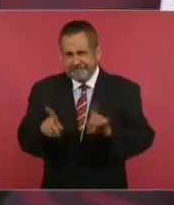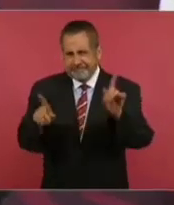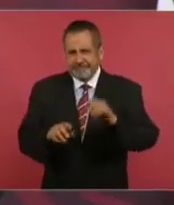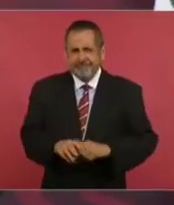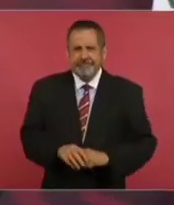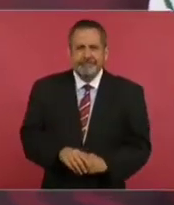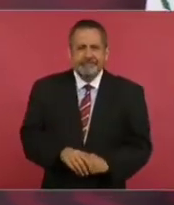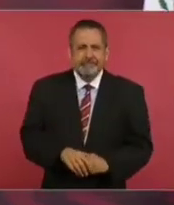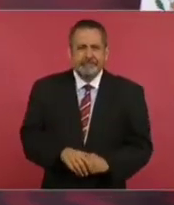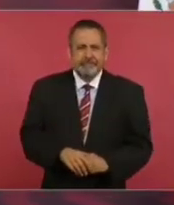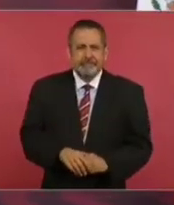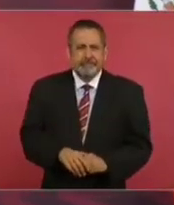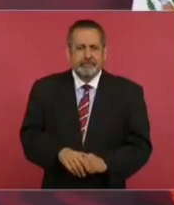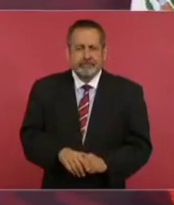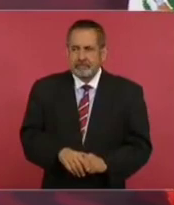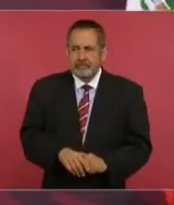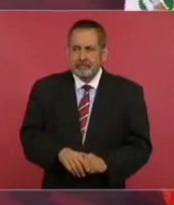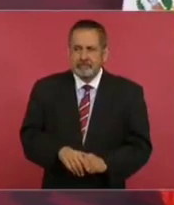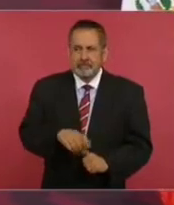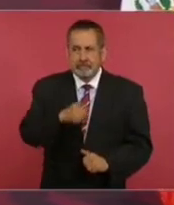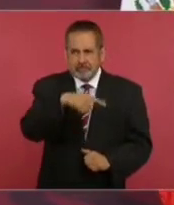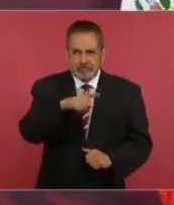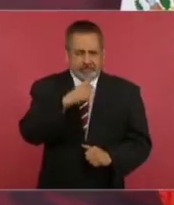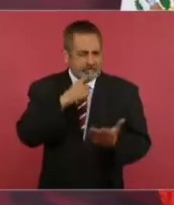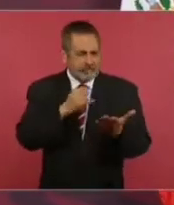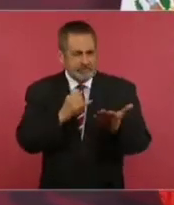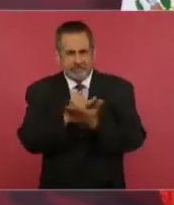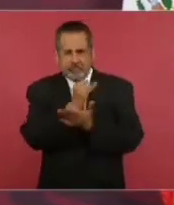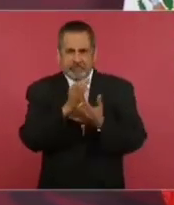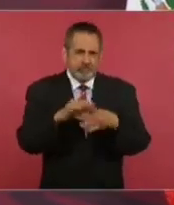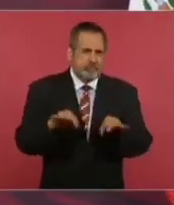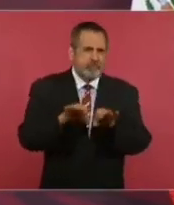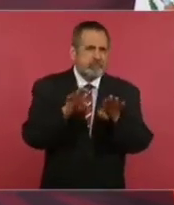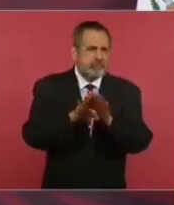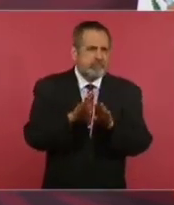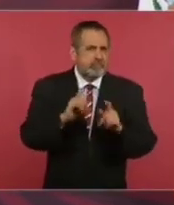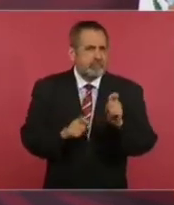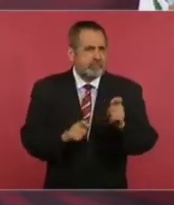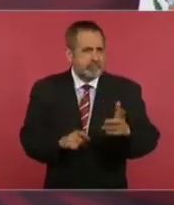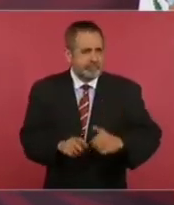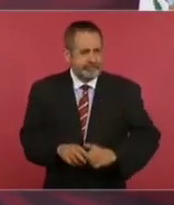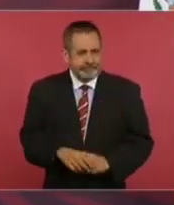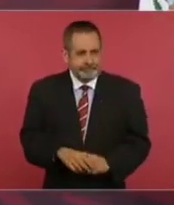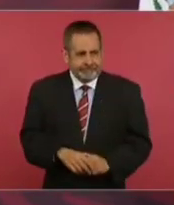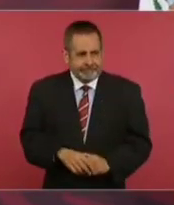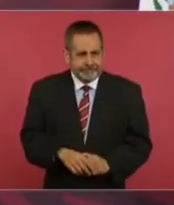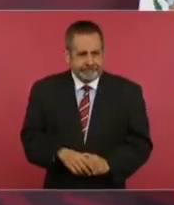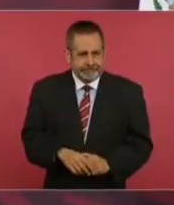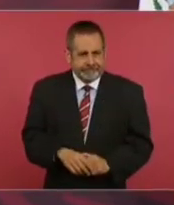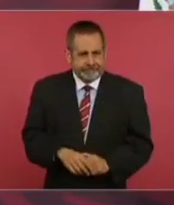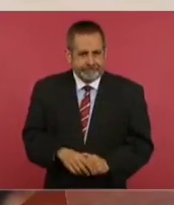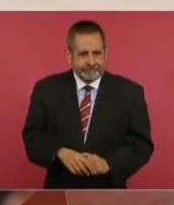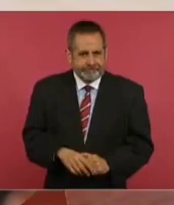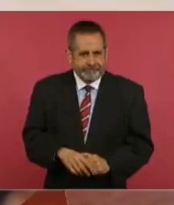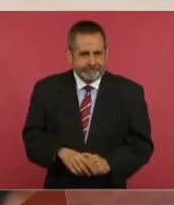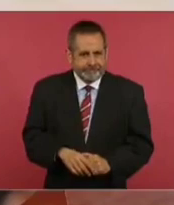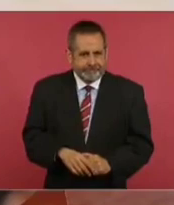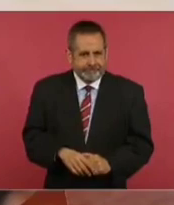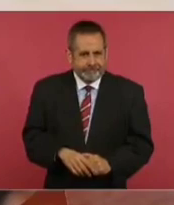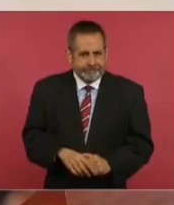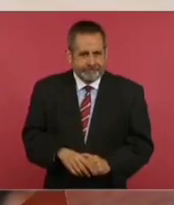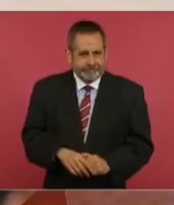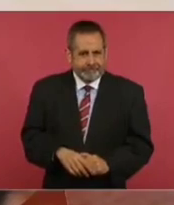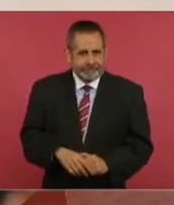la decisión importante es